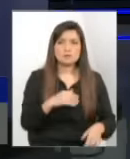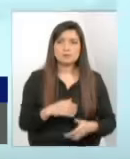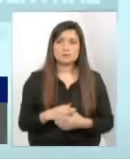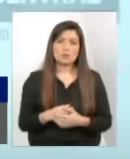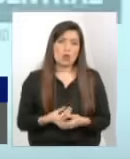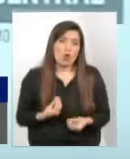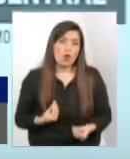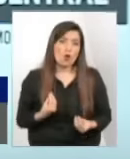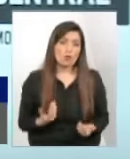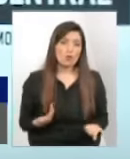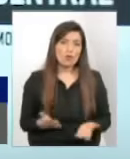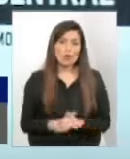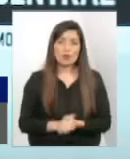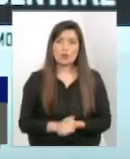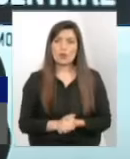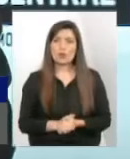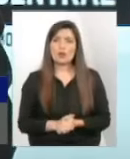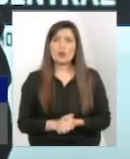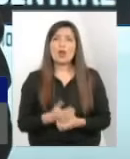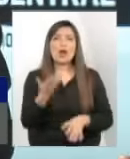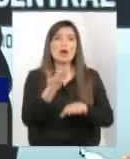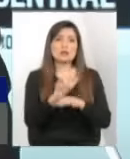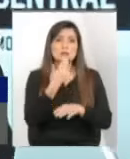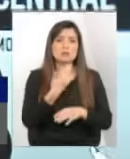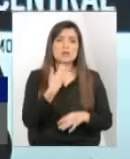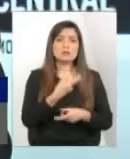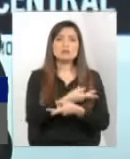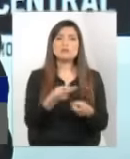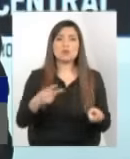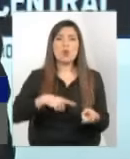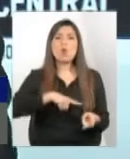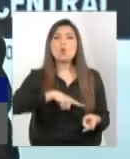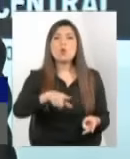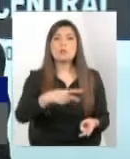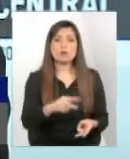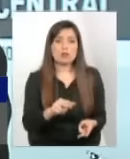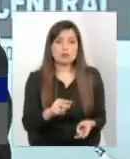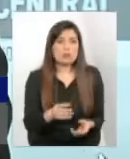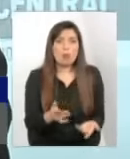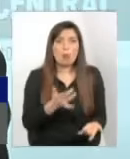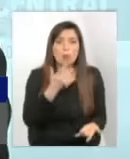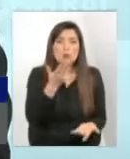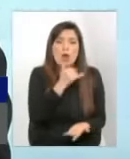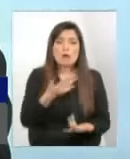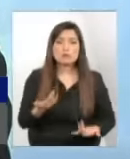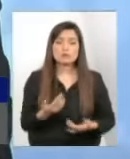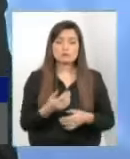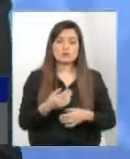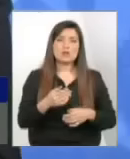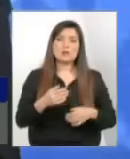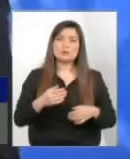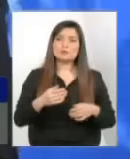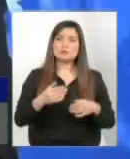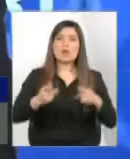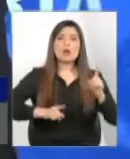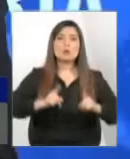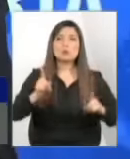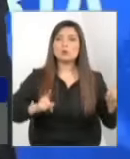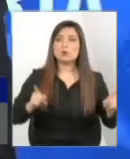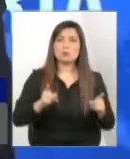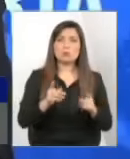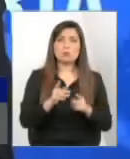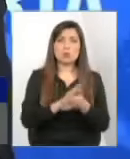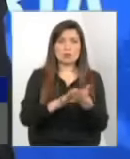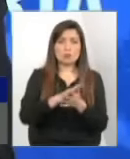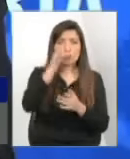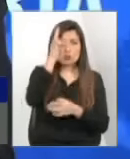además están sometidos a un escrutinio público que los culpabiliza a cuestiones que están fuera de su alcance de responsabilidad entonces las malas prácticas de combatir y yo desvinculé a un